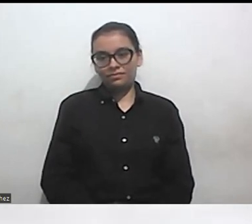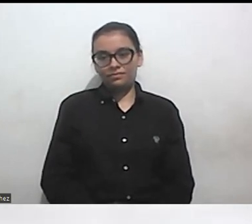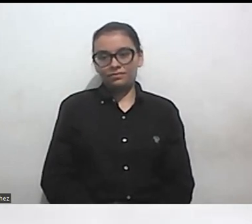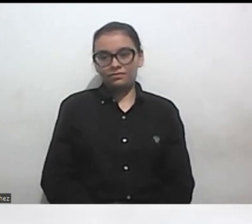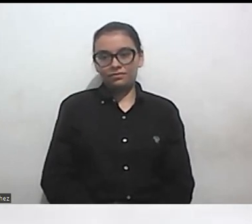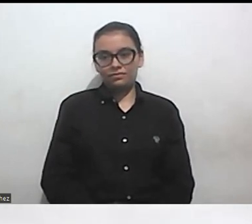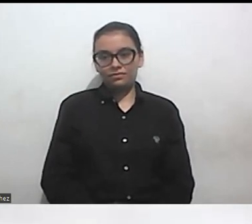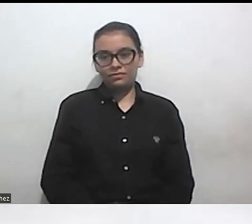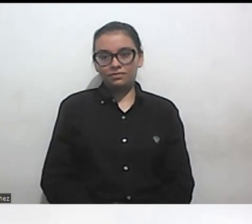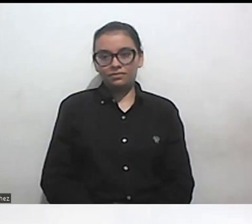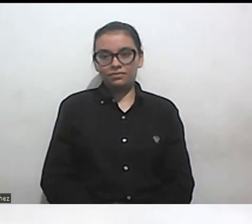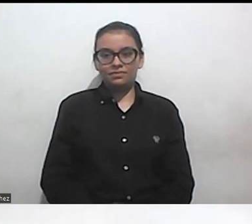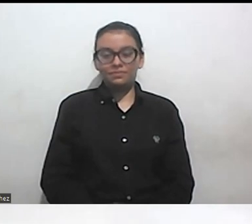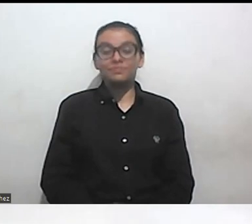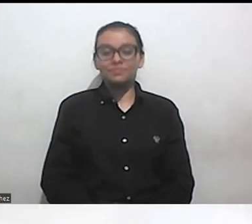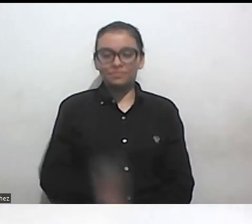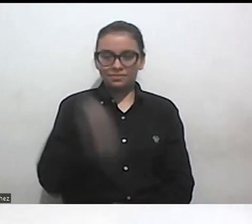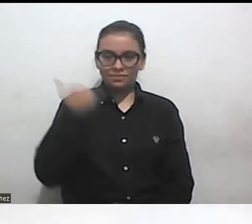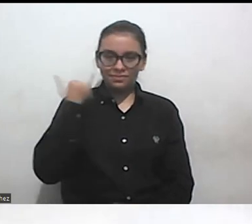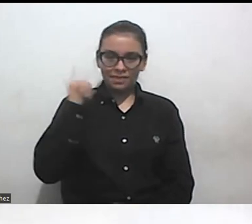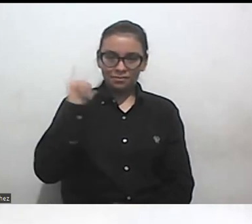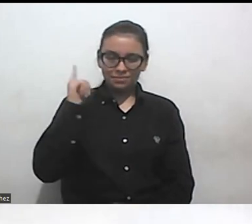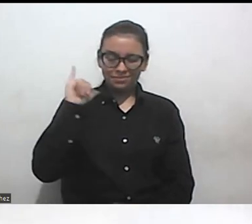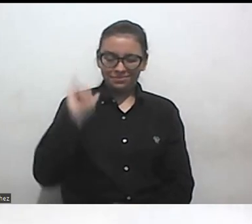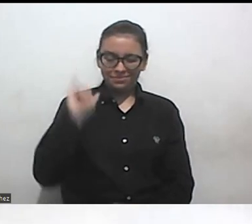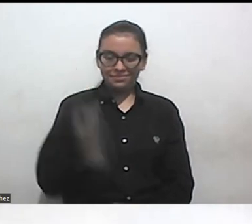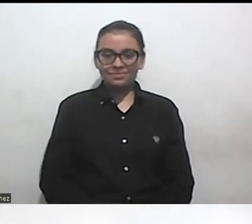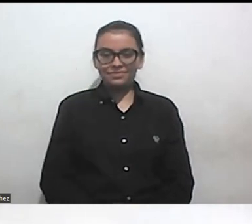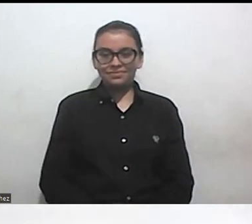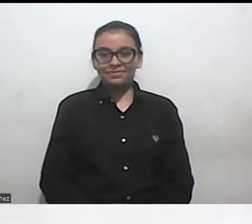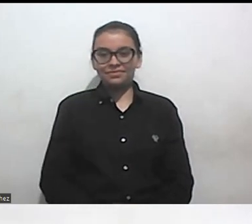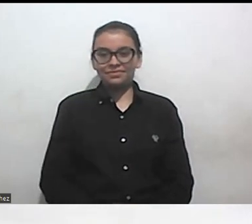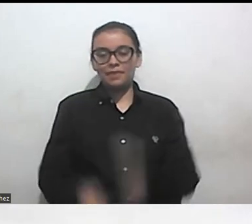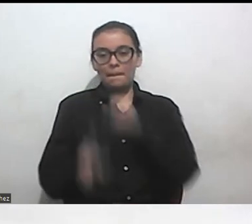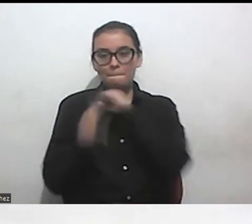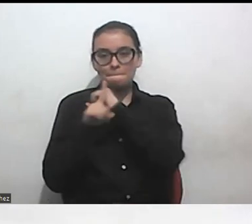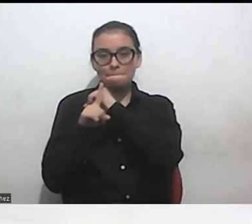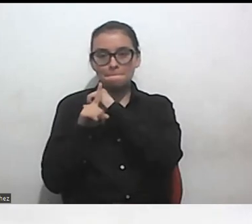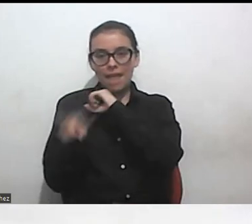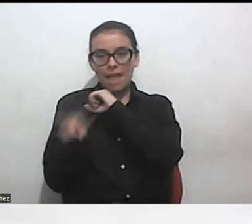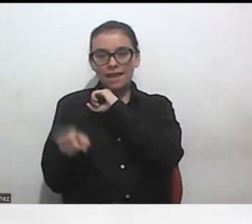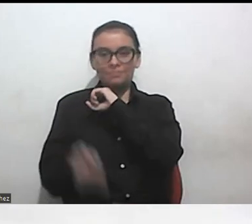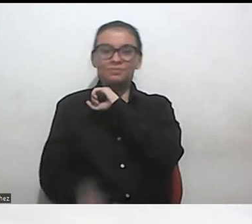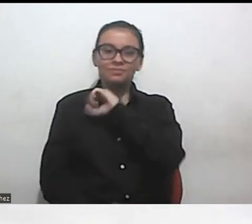ya ya ya ya pude reactivar el audio